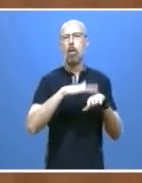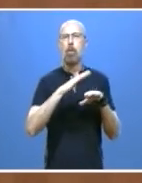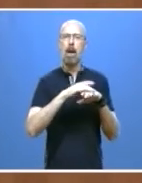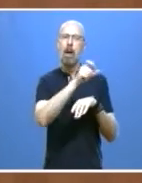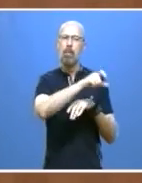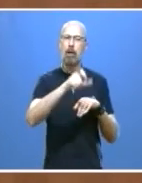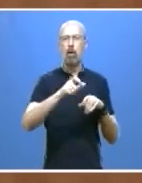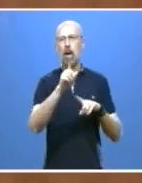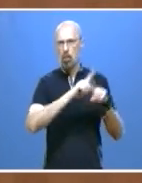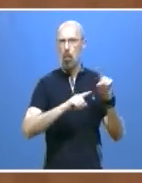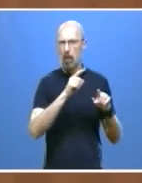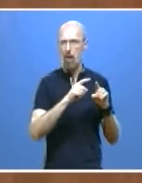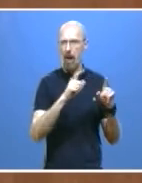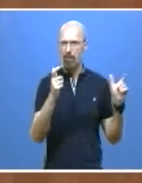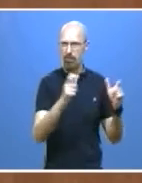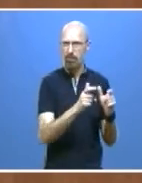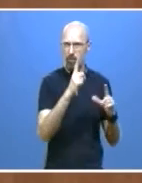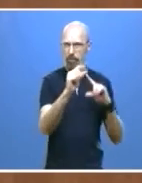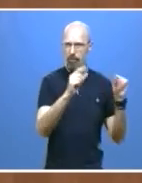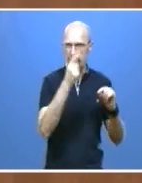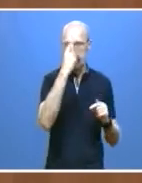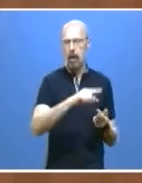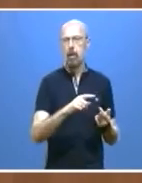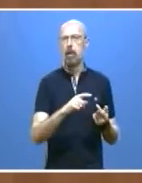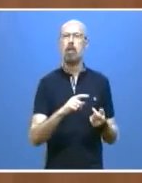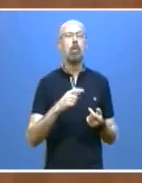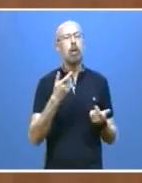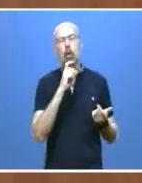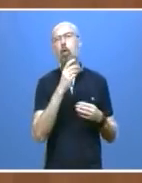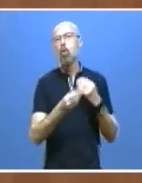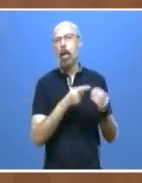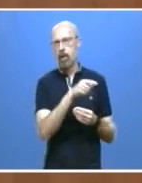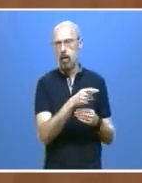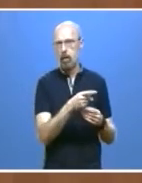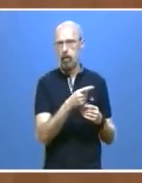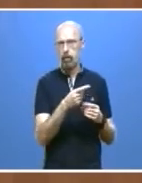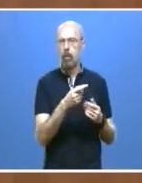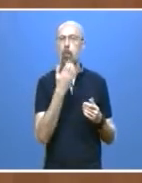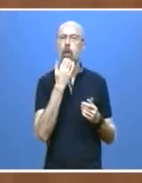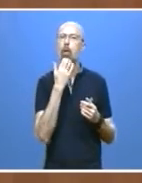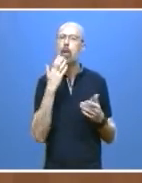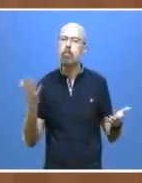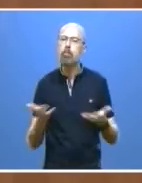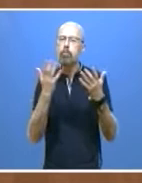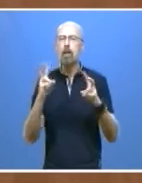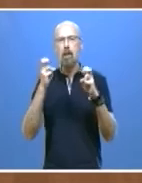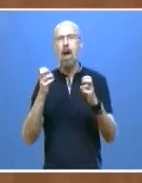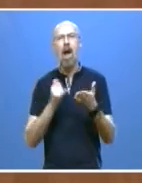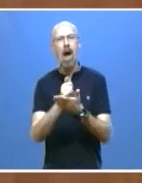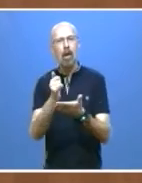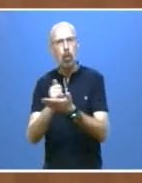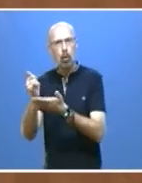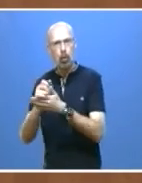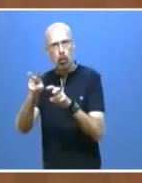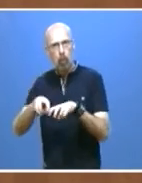Un primer camino para conseguirlos potenciar de la mano de las organizaciones agrarias nuestra agricultura, nuestra ganadería y